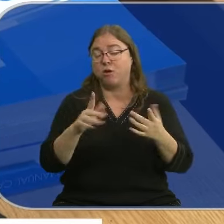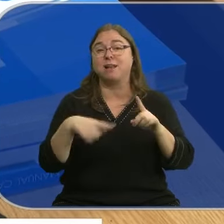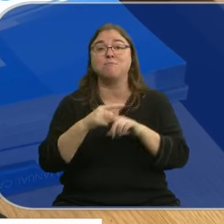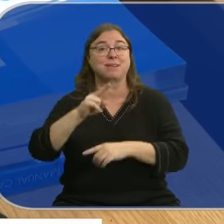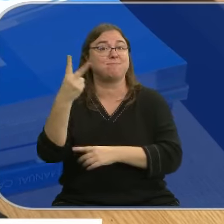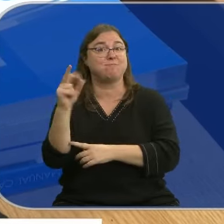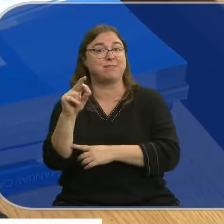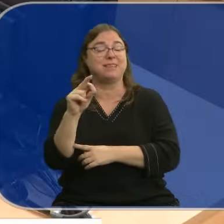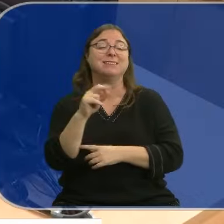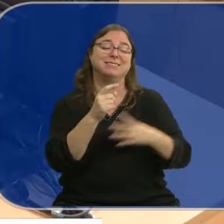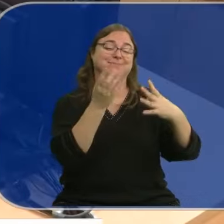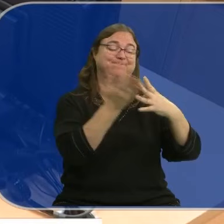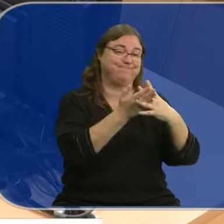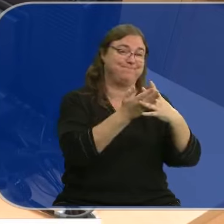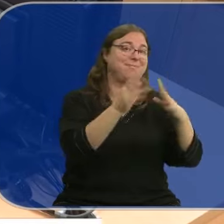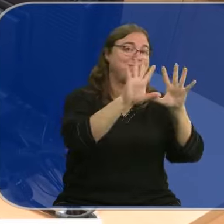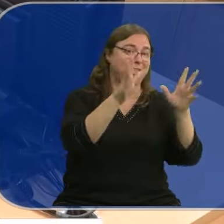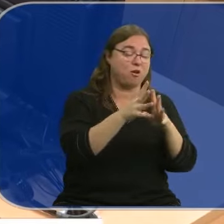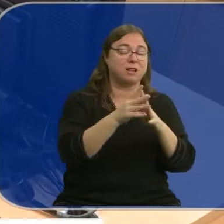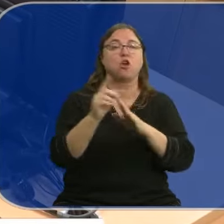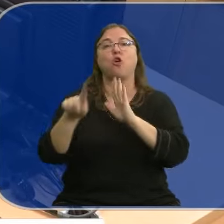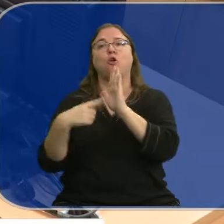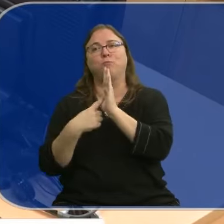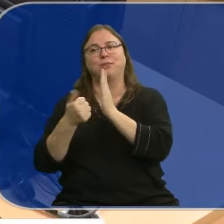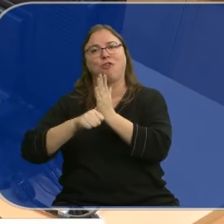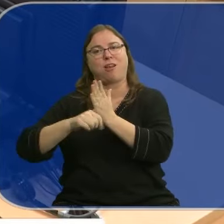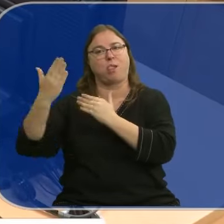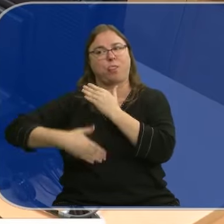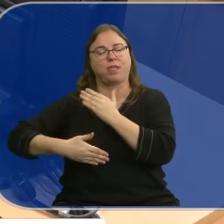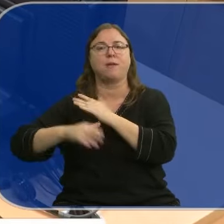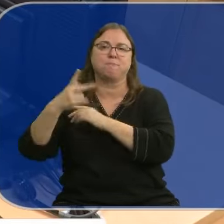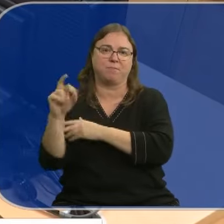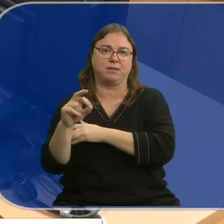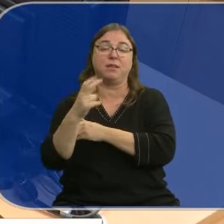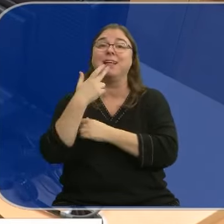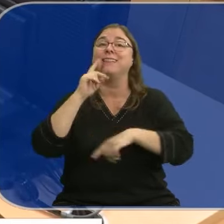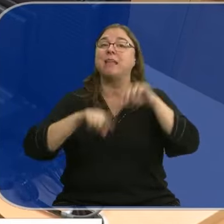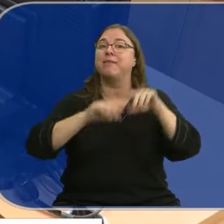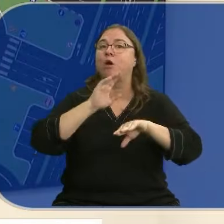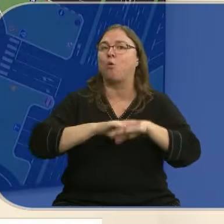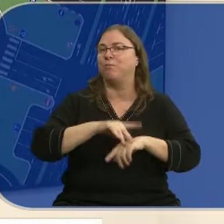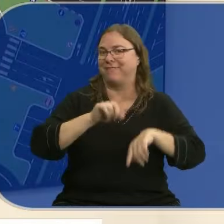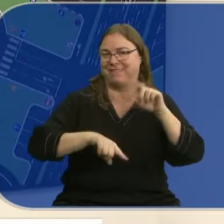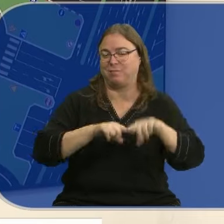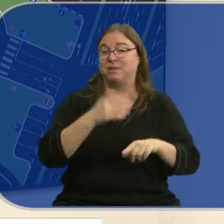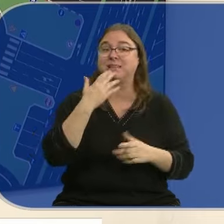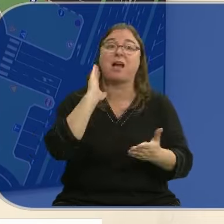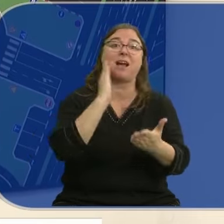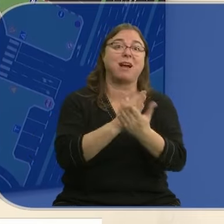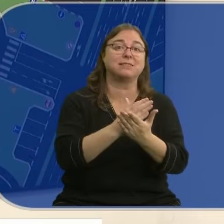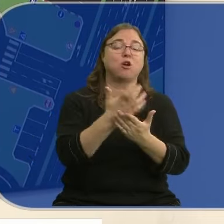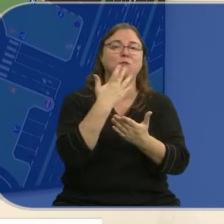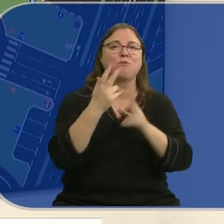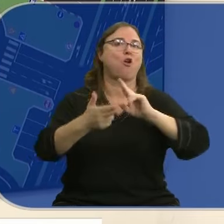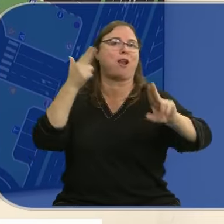y de 20 en los de volver a tener el permiso. Además, esta formación dependerá del incumplimiento, es decir, no será igual para quien ha sido penalizado